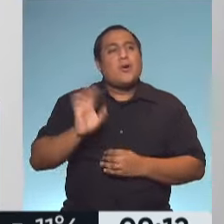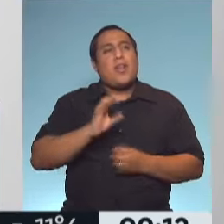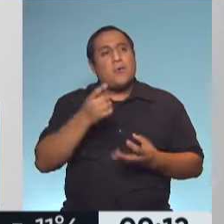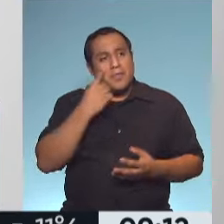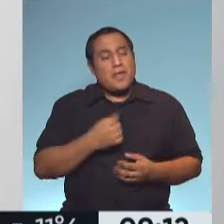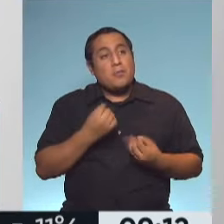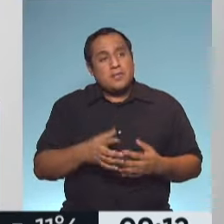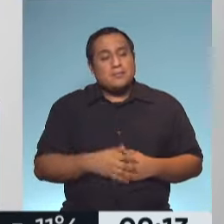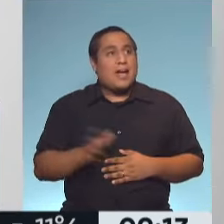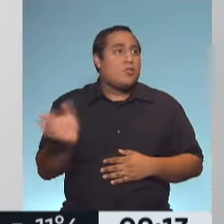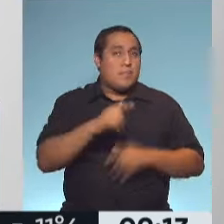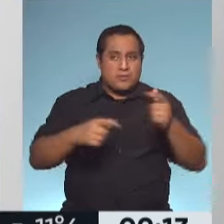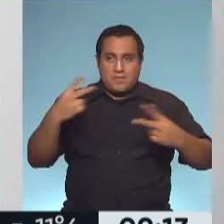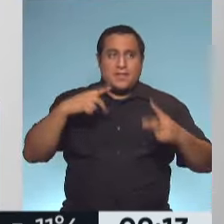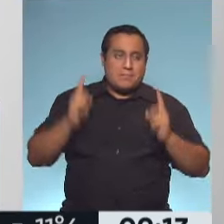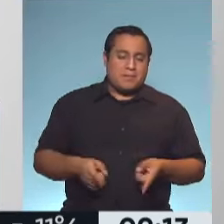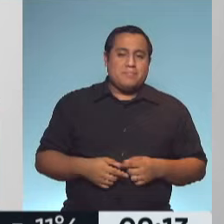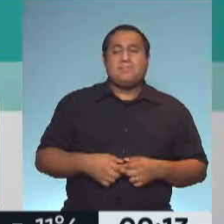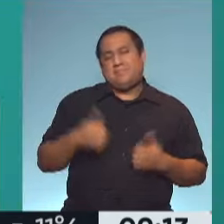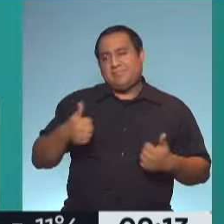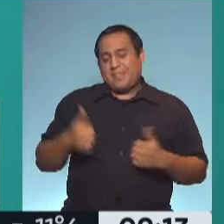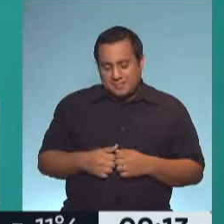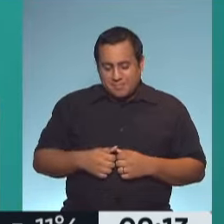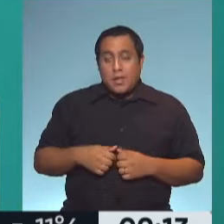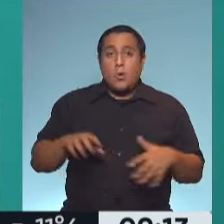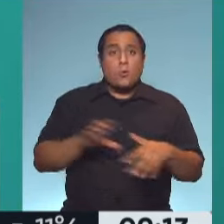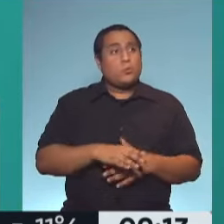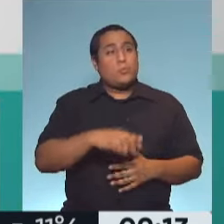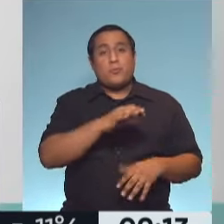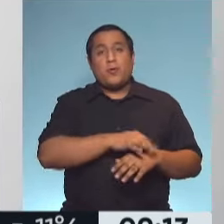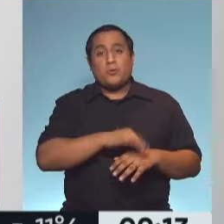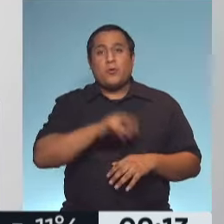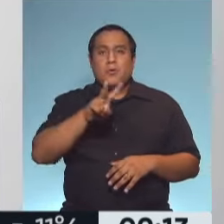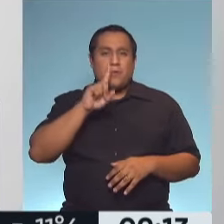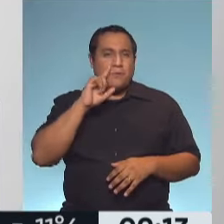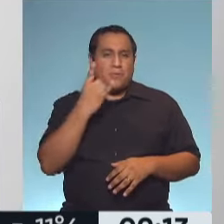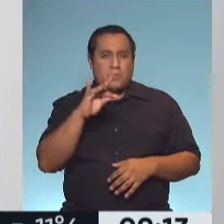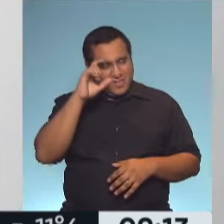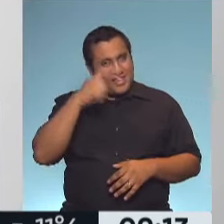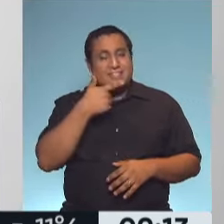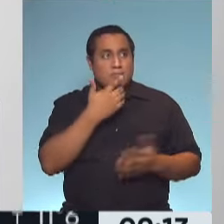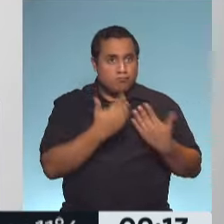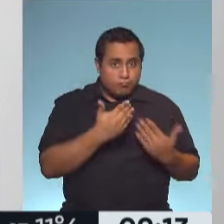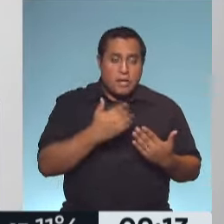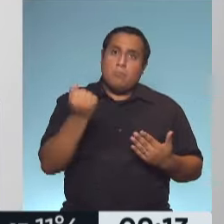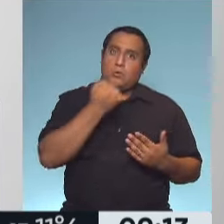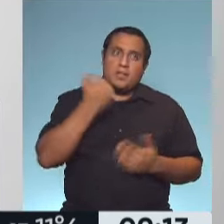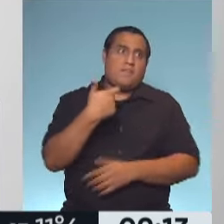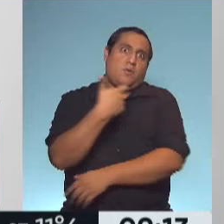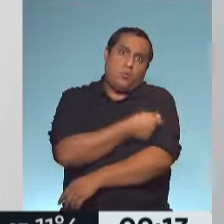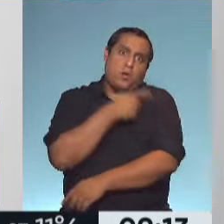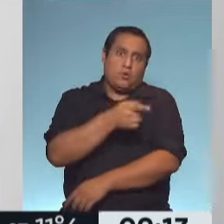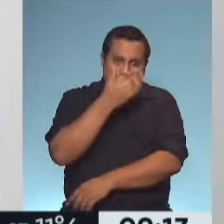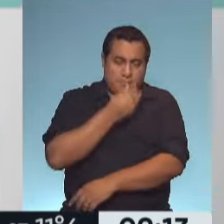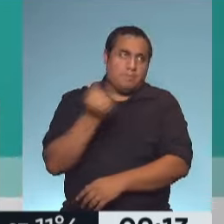Natalia. vos y todos los que nos están viendo. Bien, muy bien. Bueno, justo hablábamos con el doctor Viudes. Habrás escuchado sobre la importancia de la vacuna antigripal,